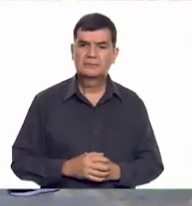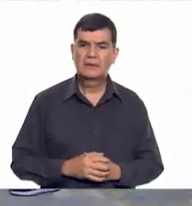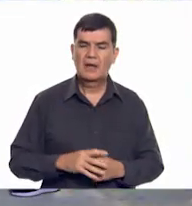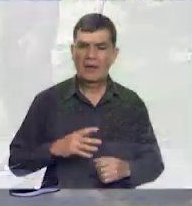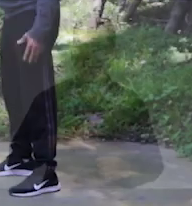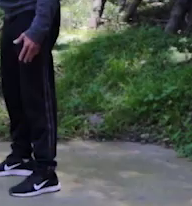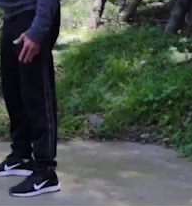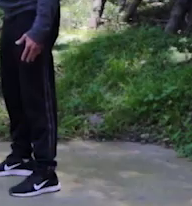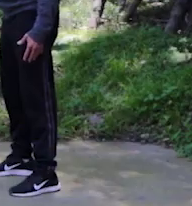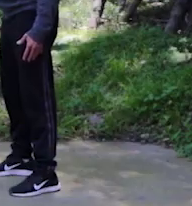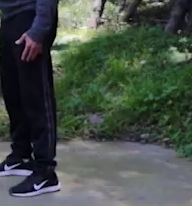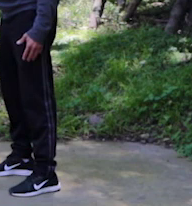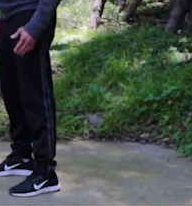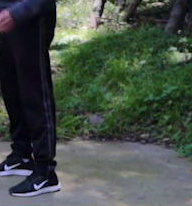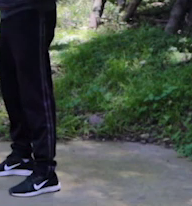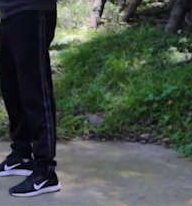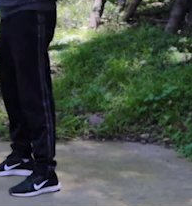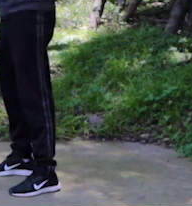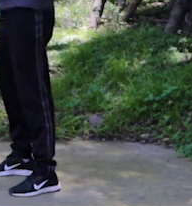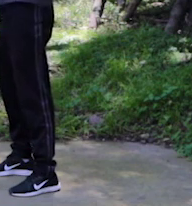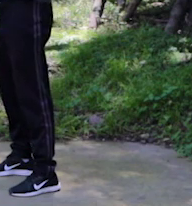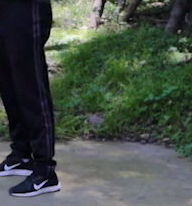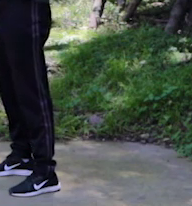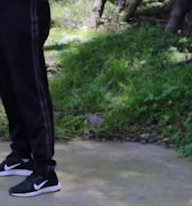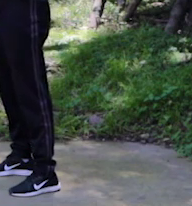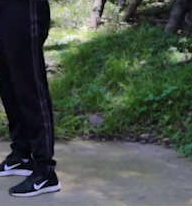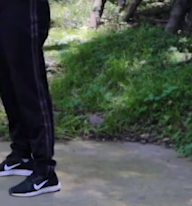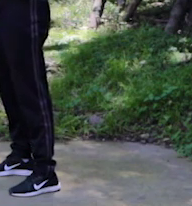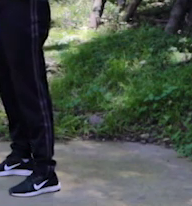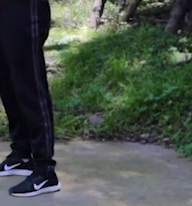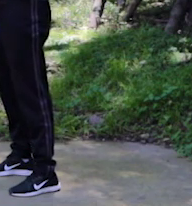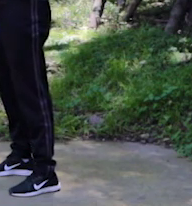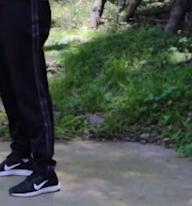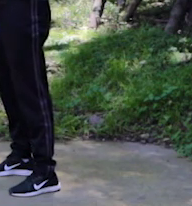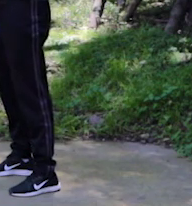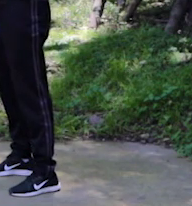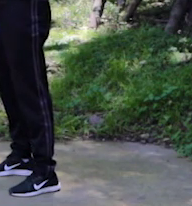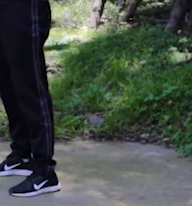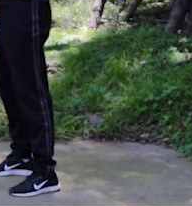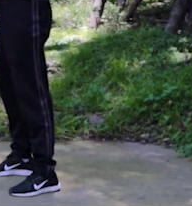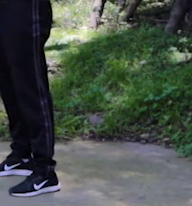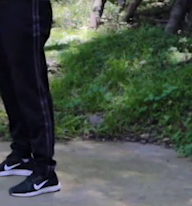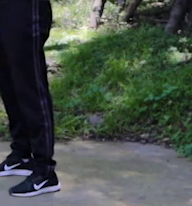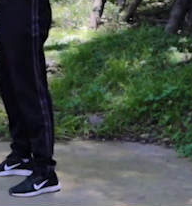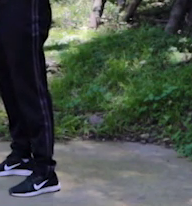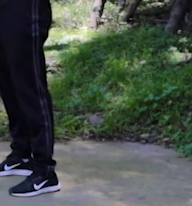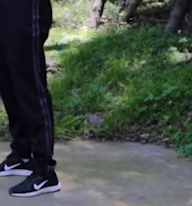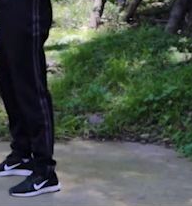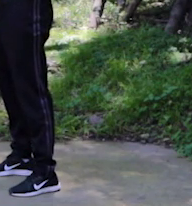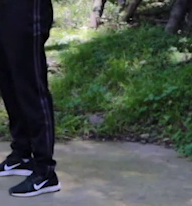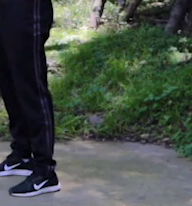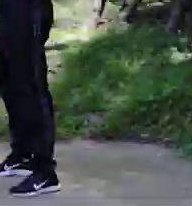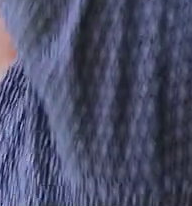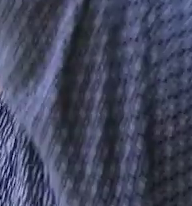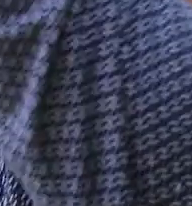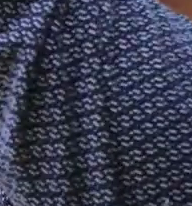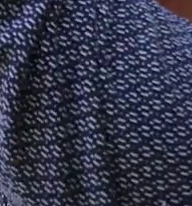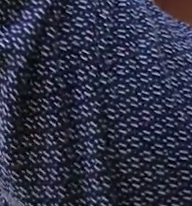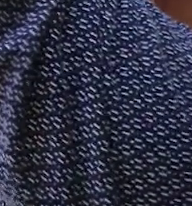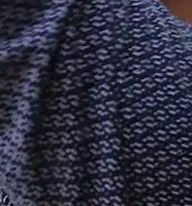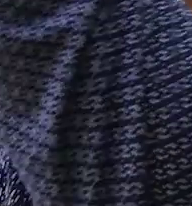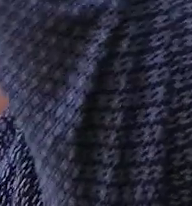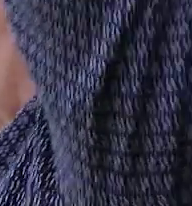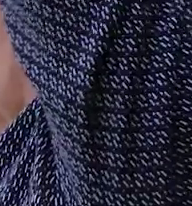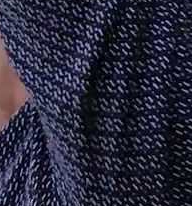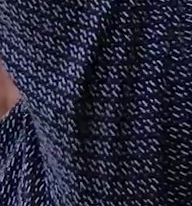parar derechos. Vamos a elevar los brazos, nos vamos a llevar las manos atrás de la nuca y vamos a hacer una extensión como